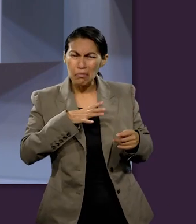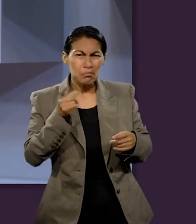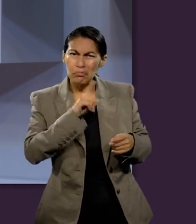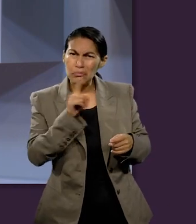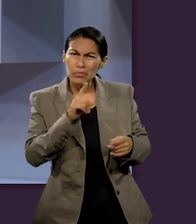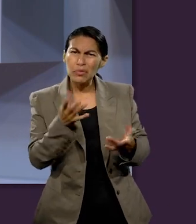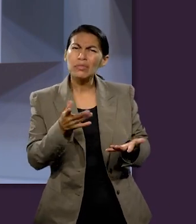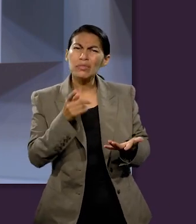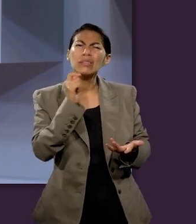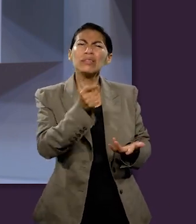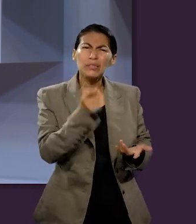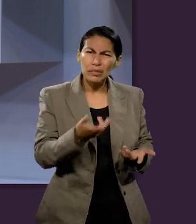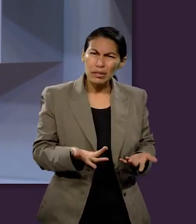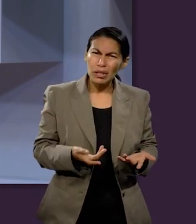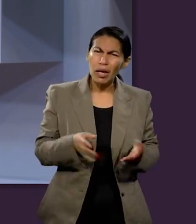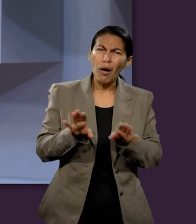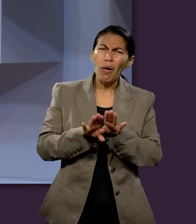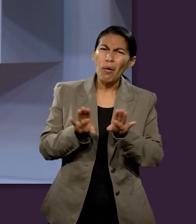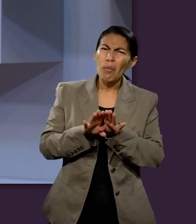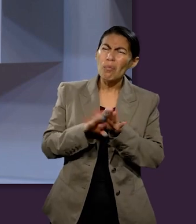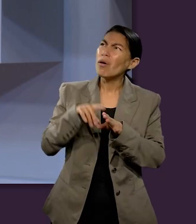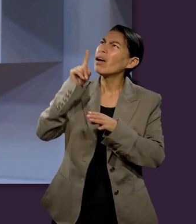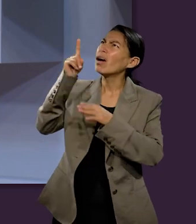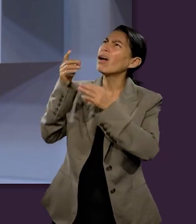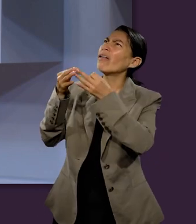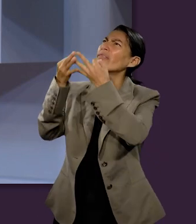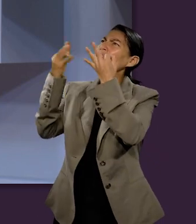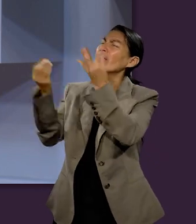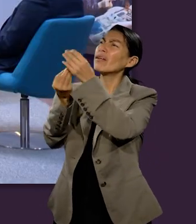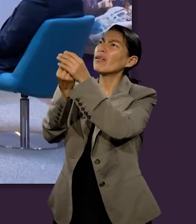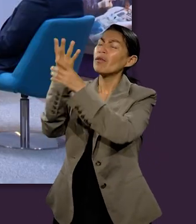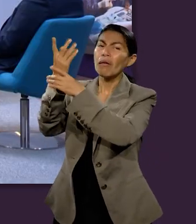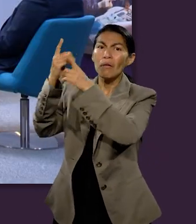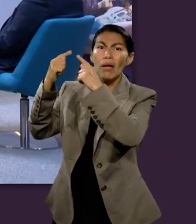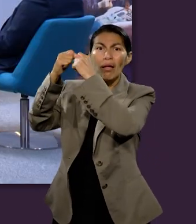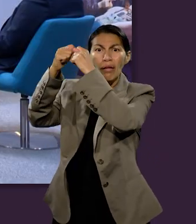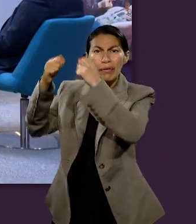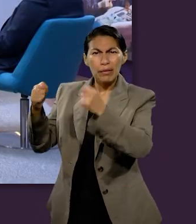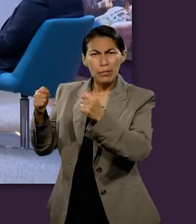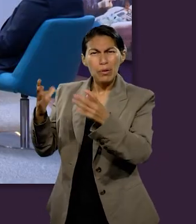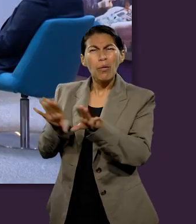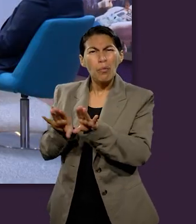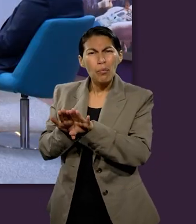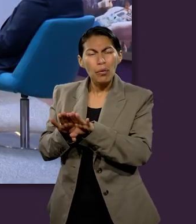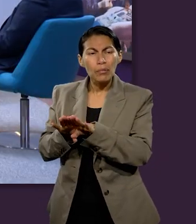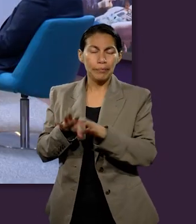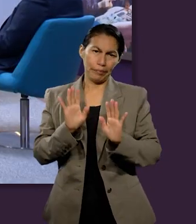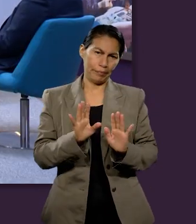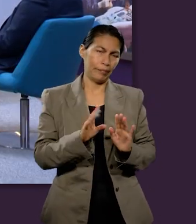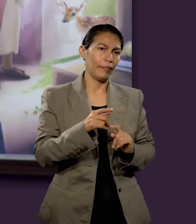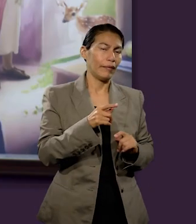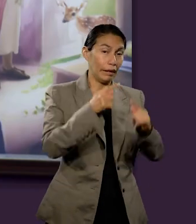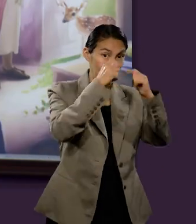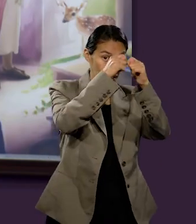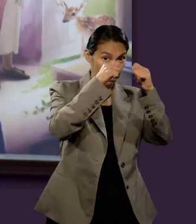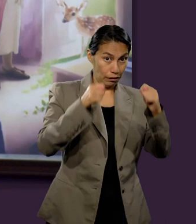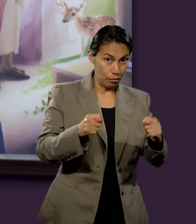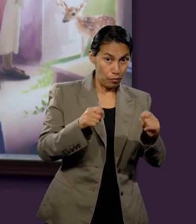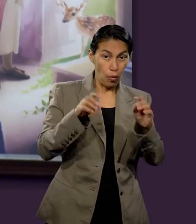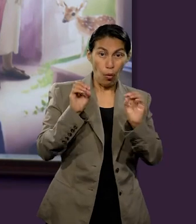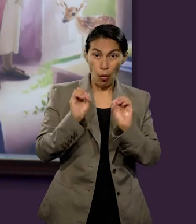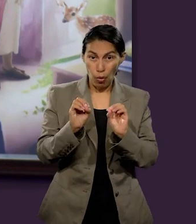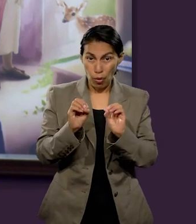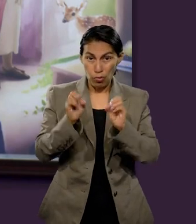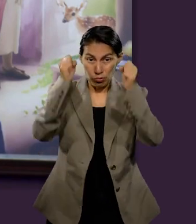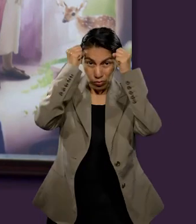esto? ¿Qué nueva relación entonces tendremos con el templo allí en la tierra nueva? Sí, el templo